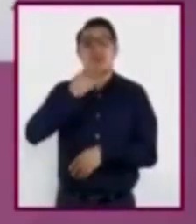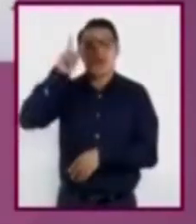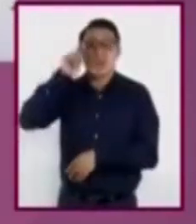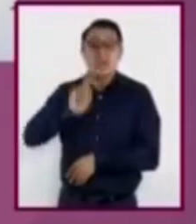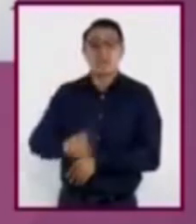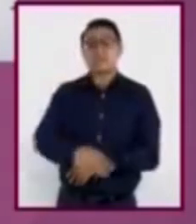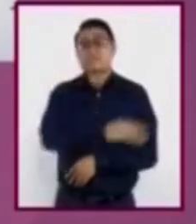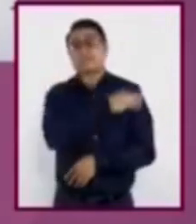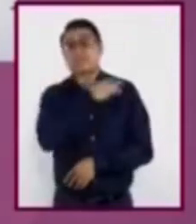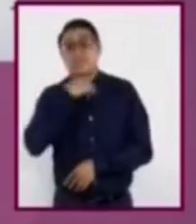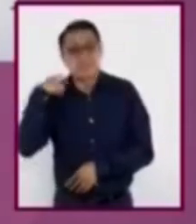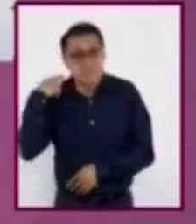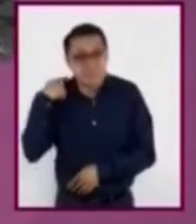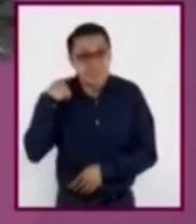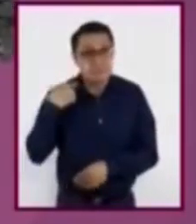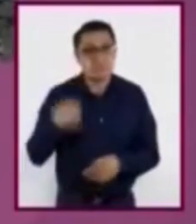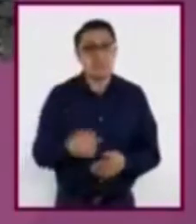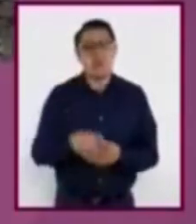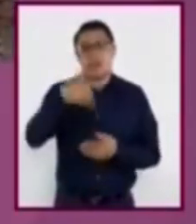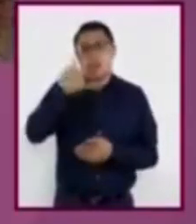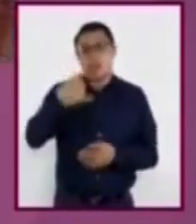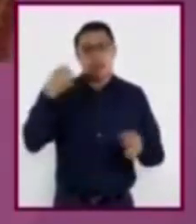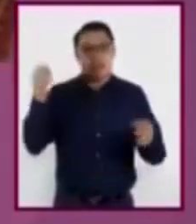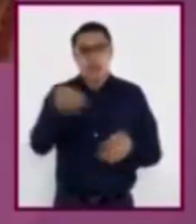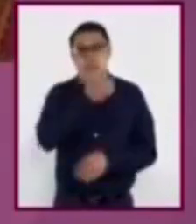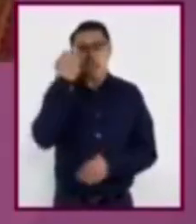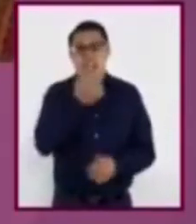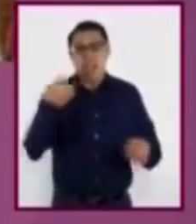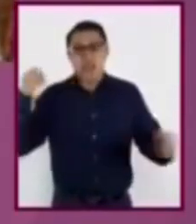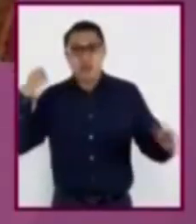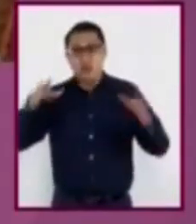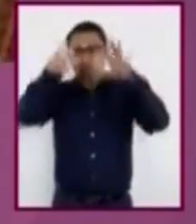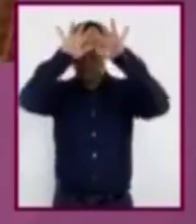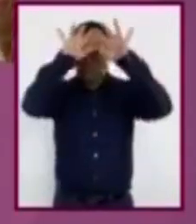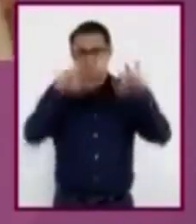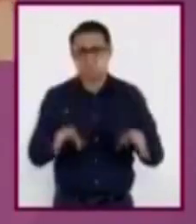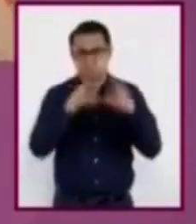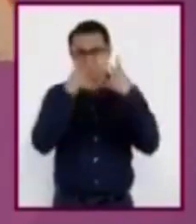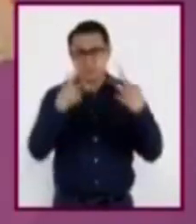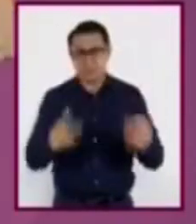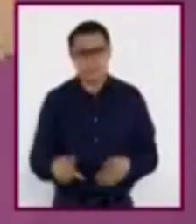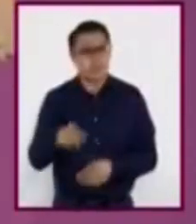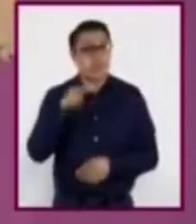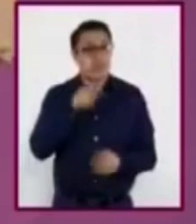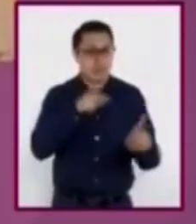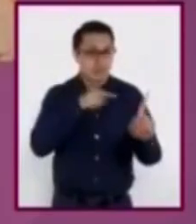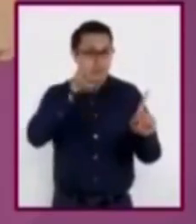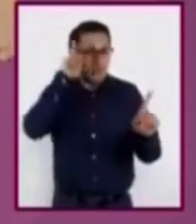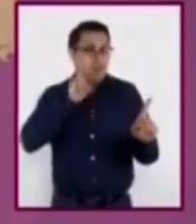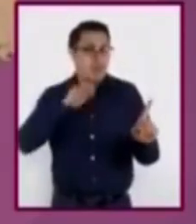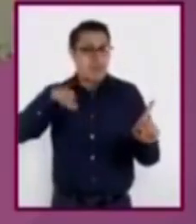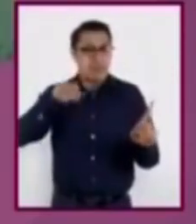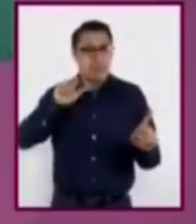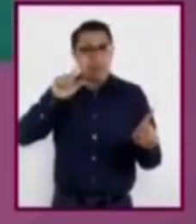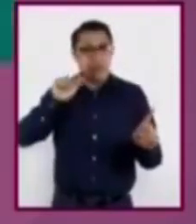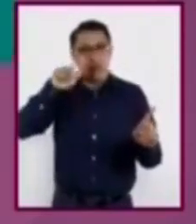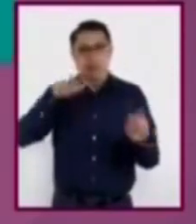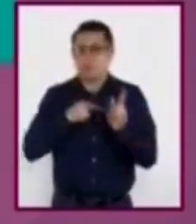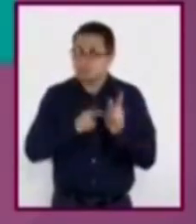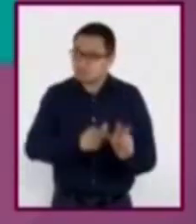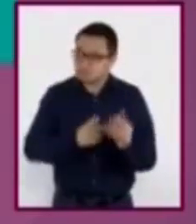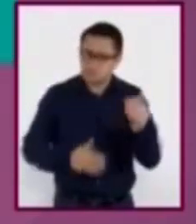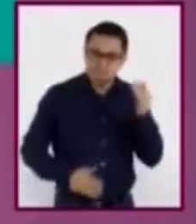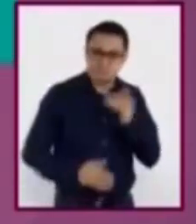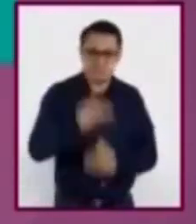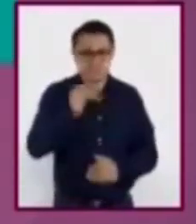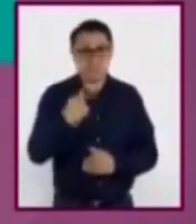y de la destrucción de decenas de escuelas. A pesar de ello, Malala siguió adelante. En